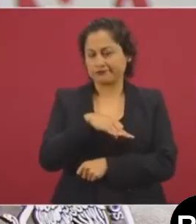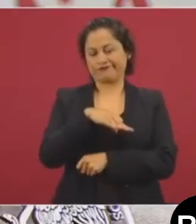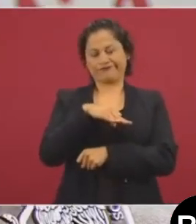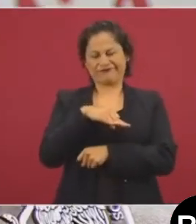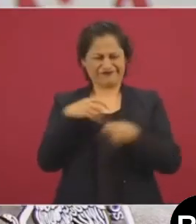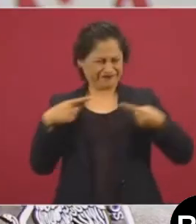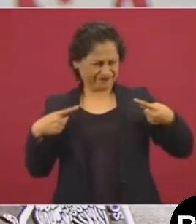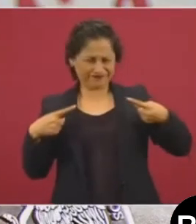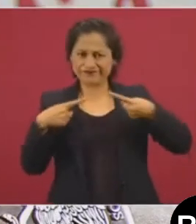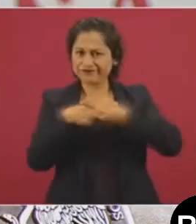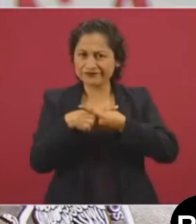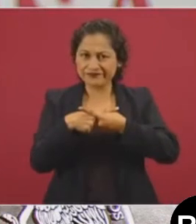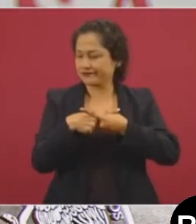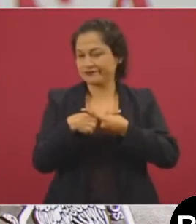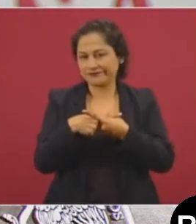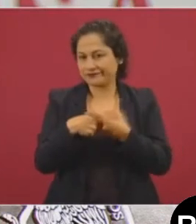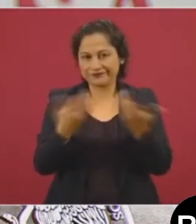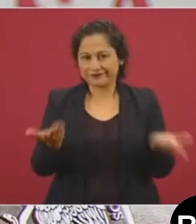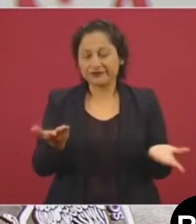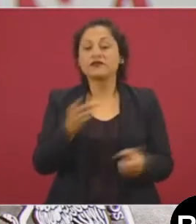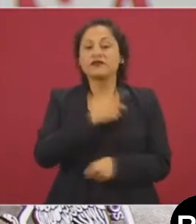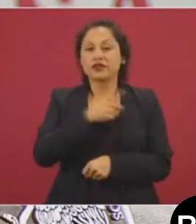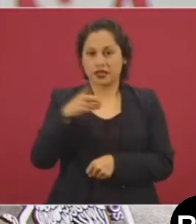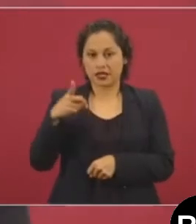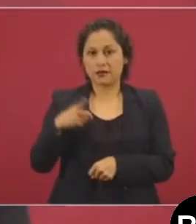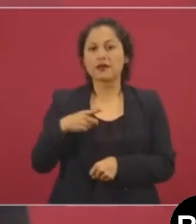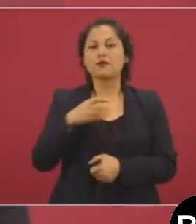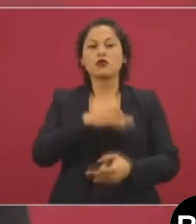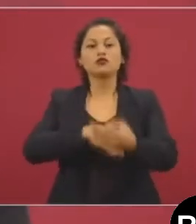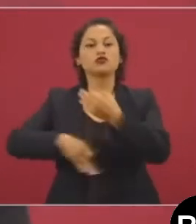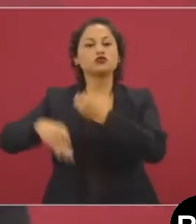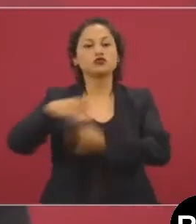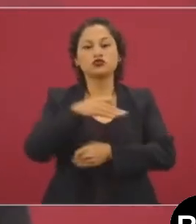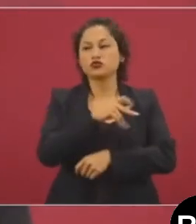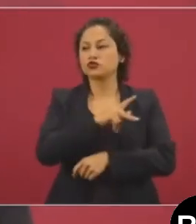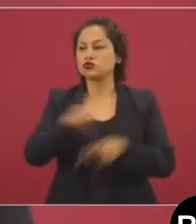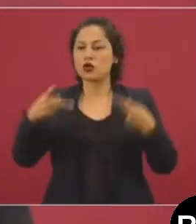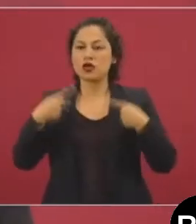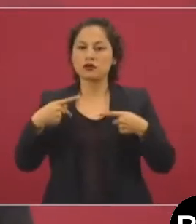Vamos a actuar con rectitud, con legalidad,